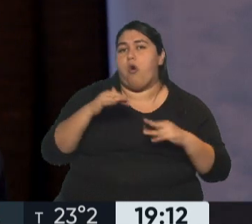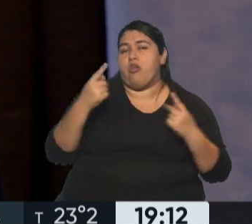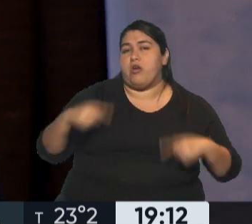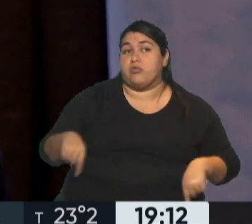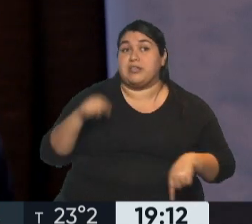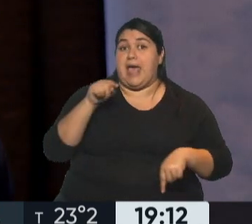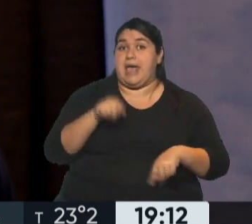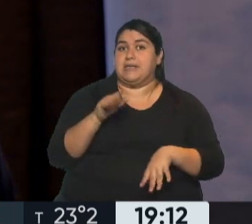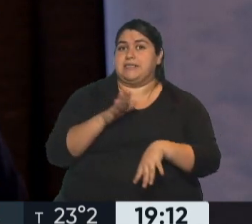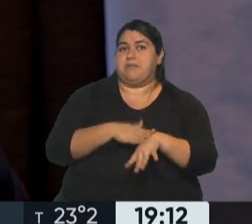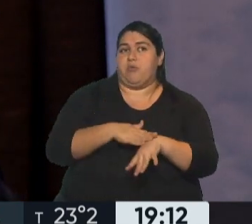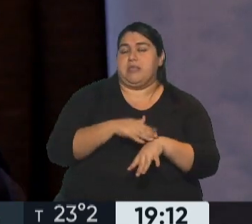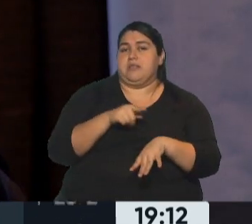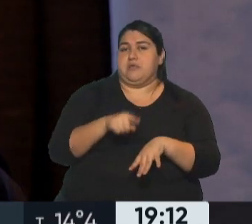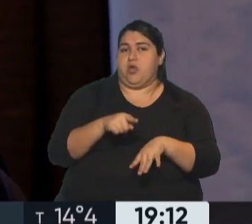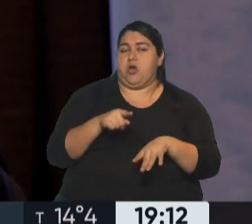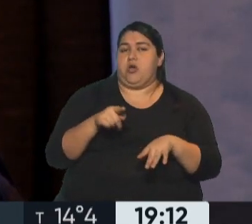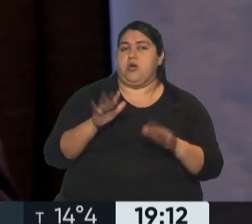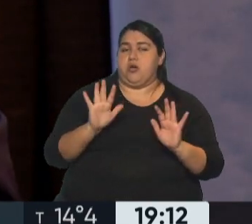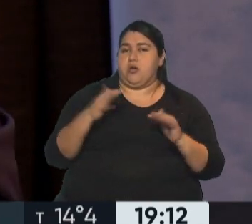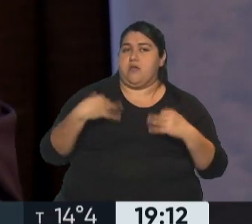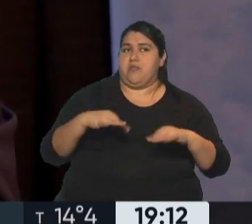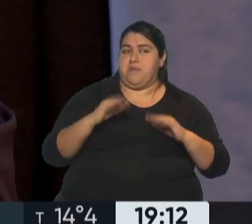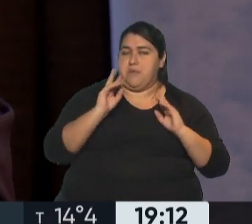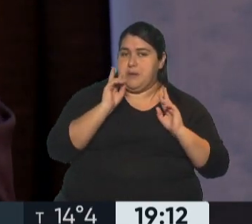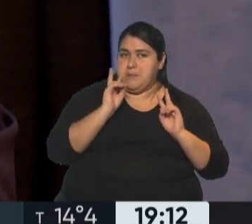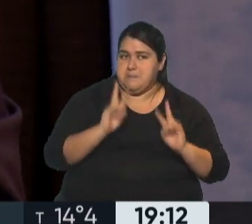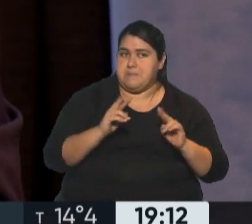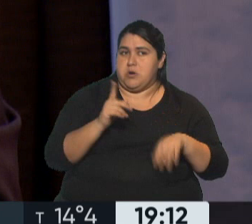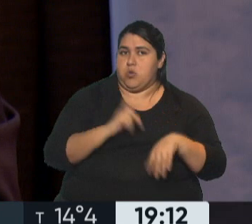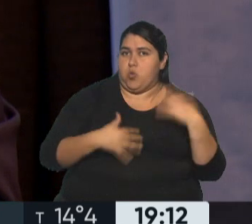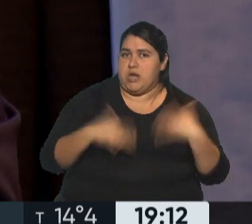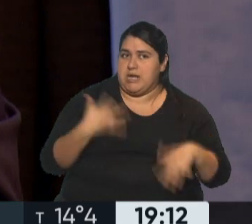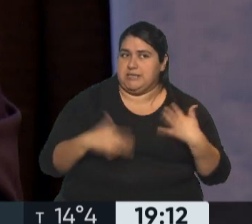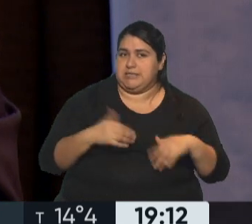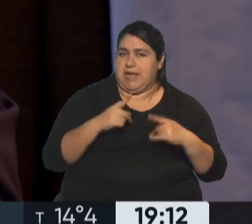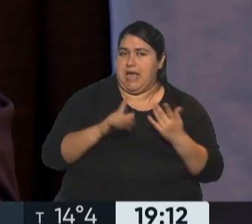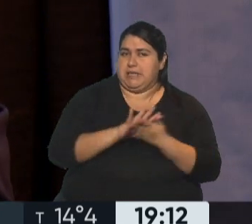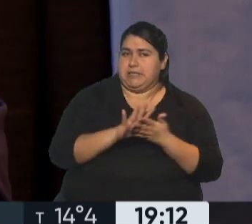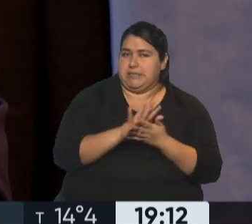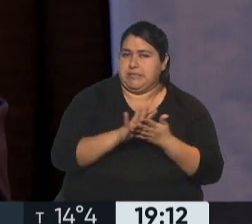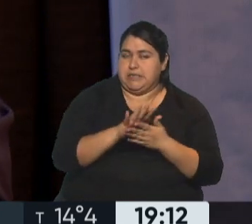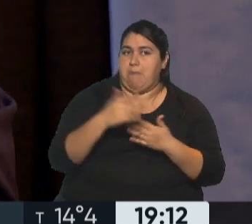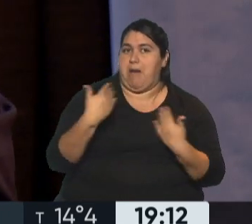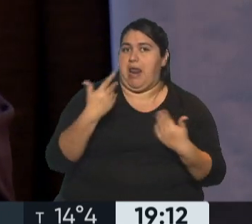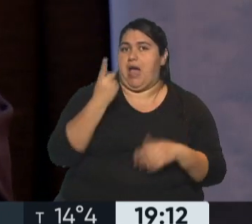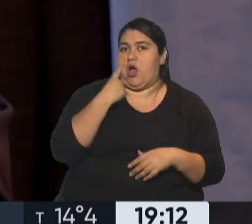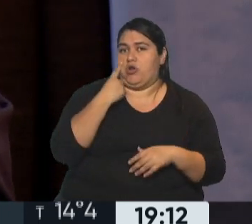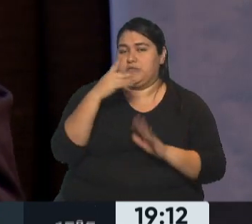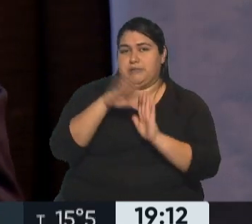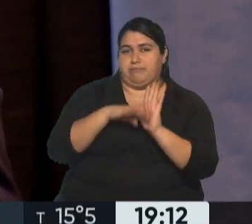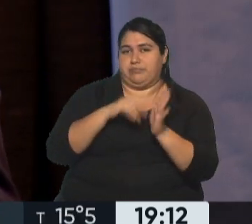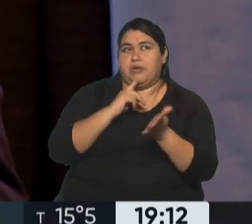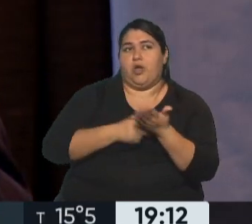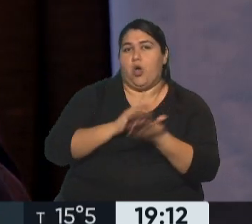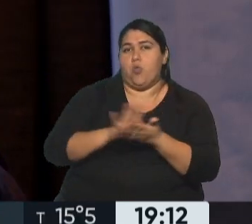que ahí es donde quizás se empiece a correr un poco más el reloj y la urgencia de conocer estas medidas, lamentablemente, uno preferiría que